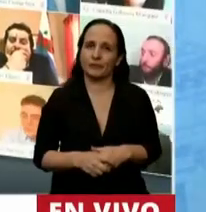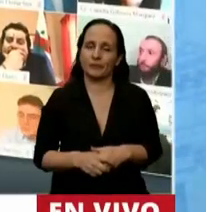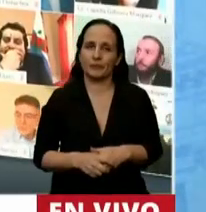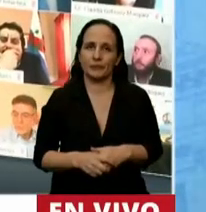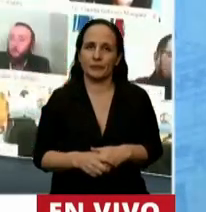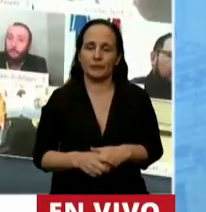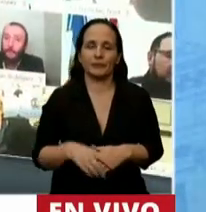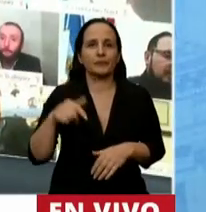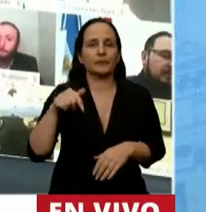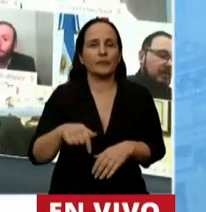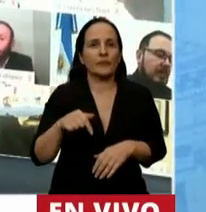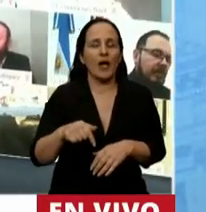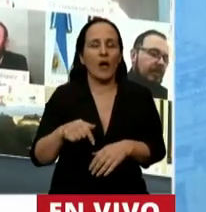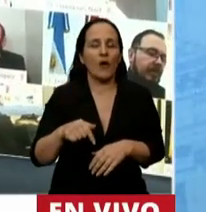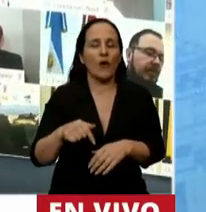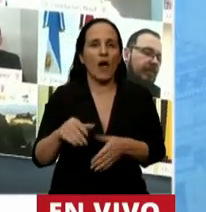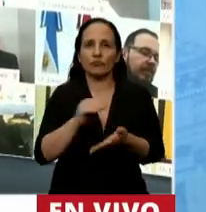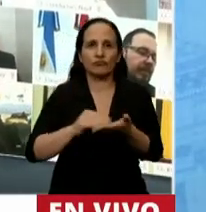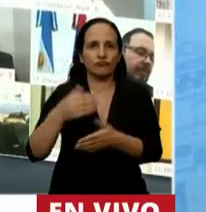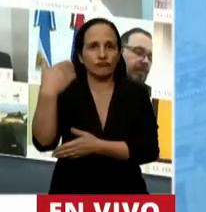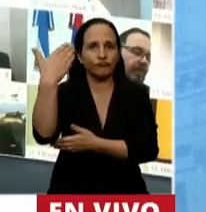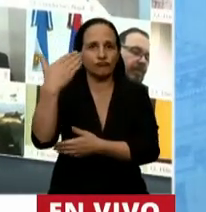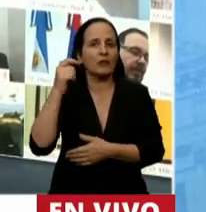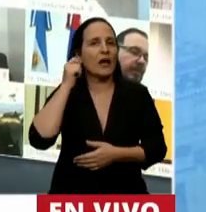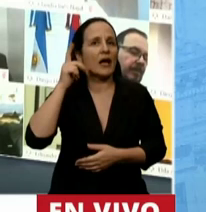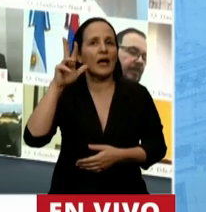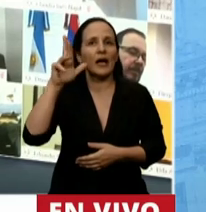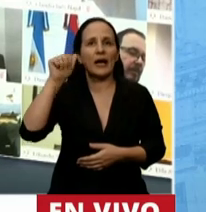Tiene la palabra el diputado Martín Grande.